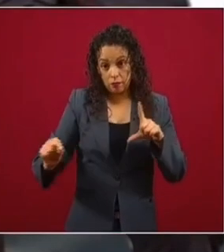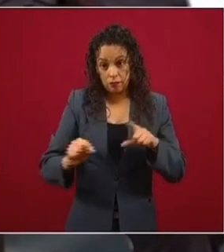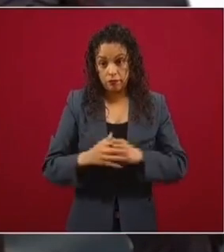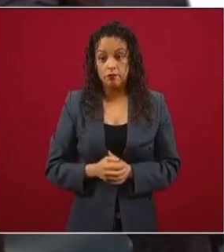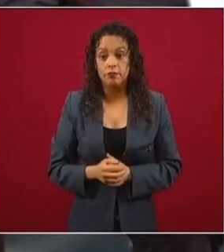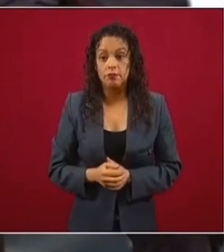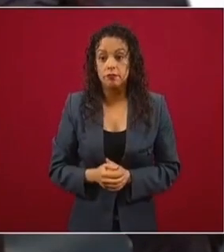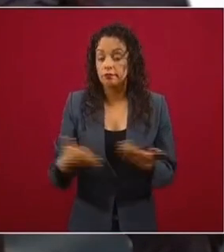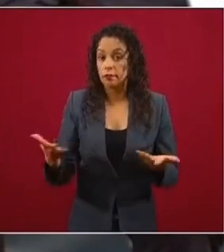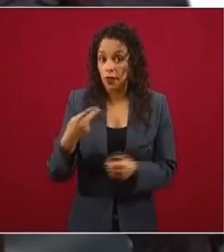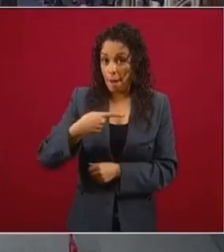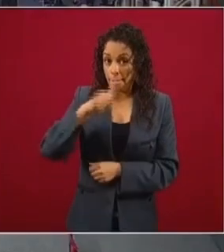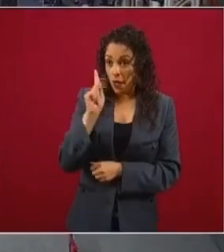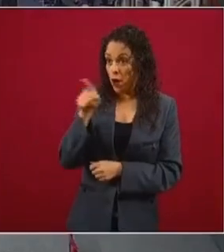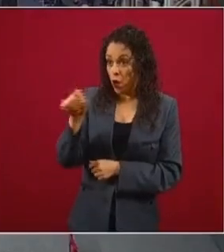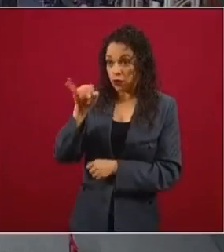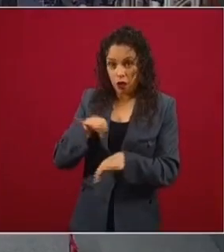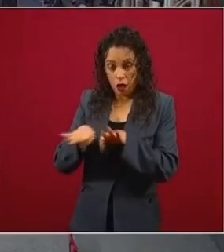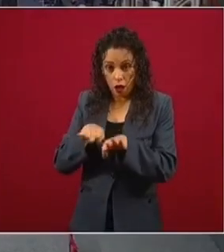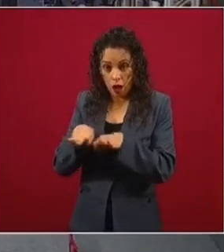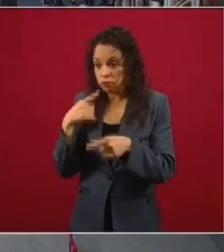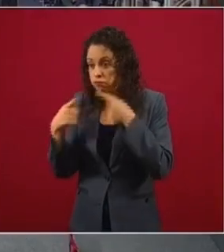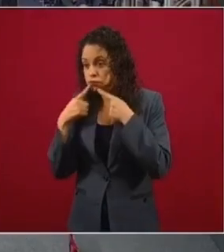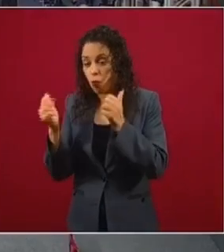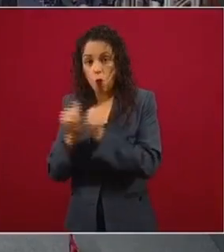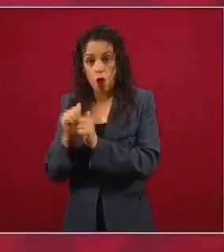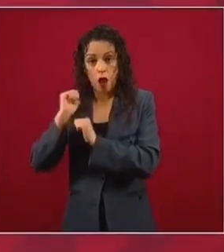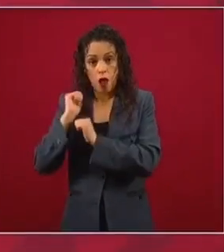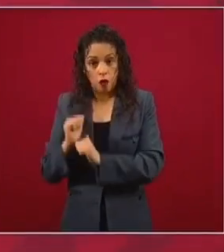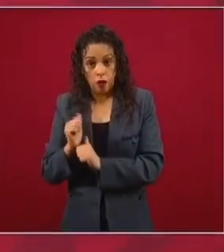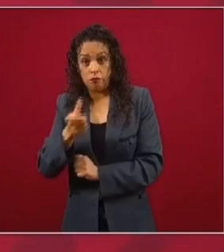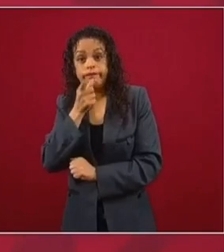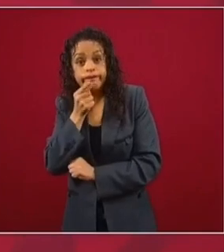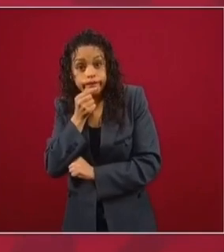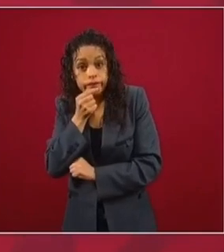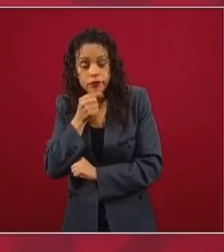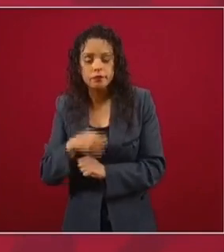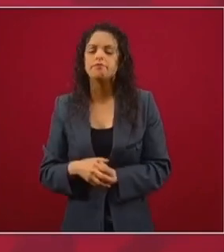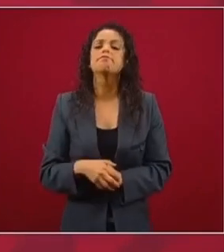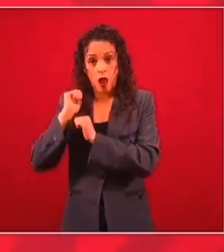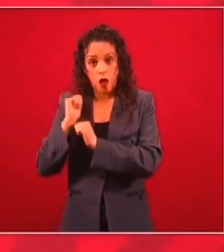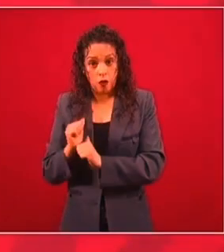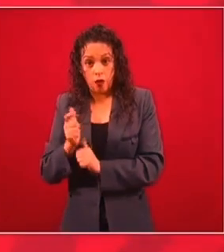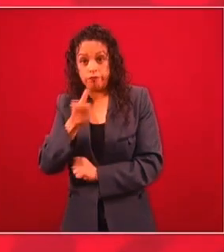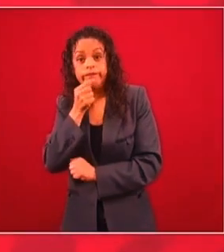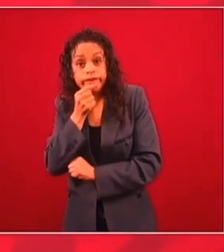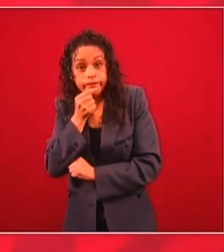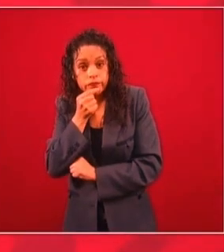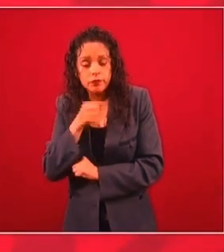Sí, pero yo creo que la fuerza moral